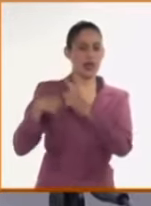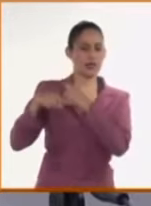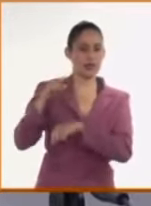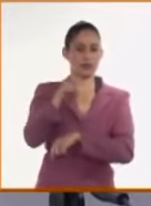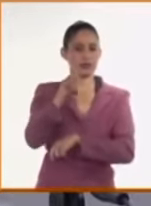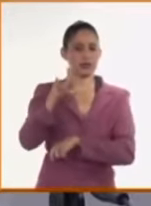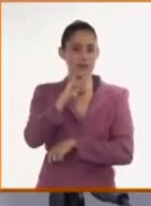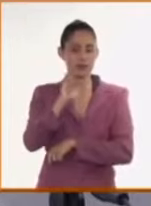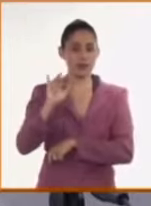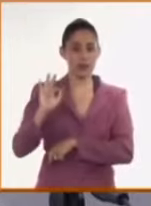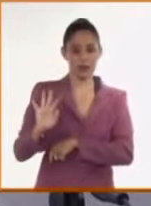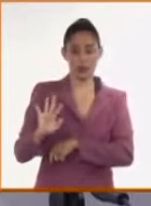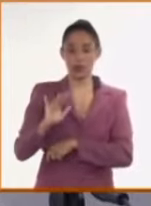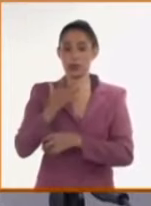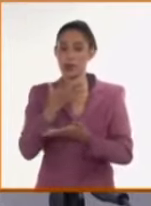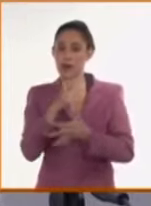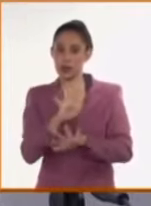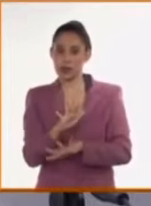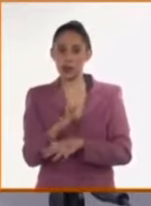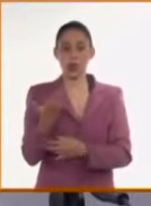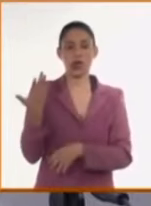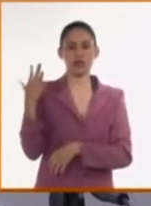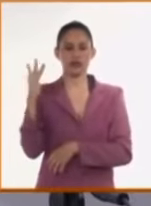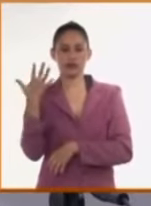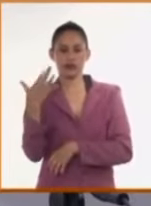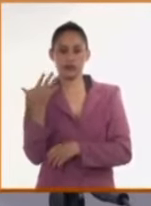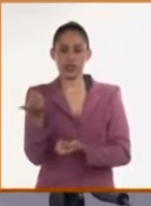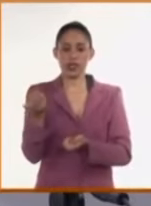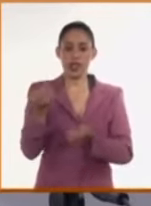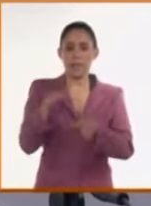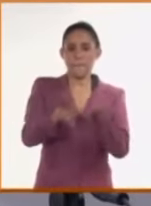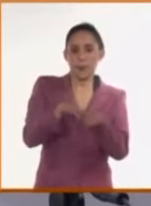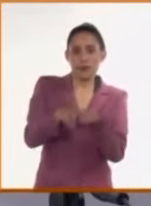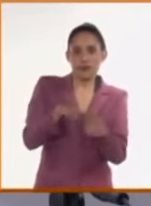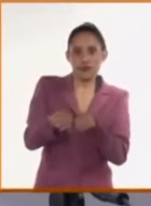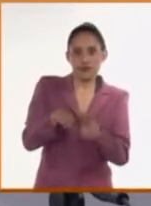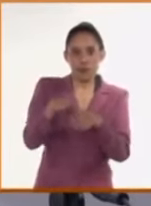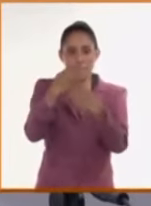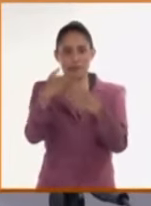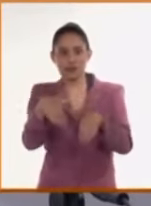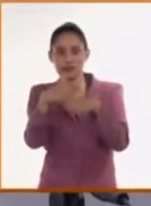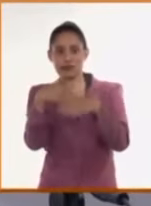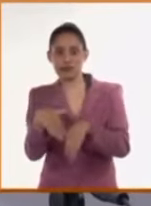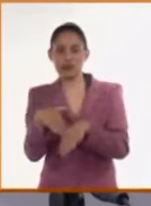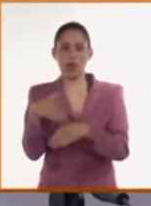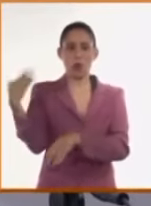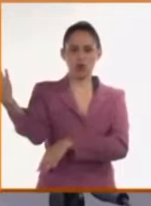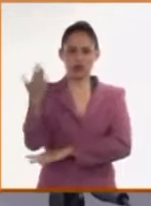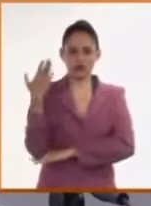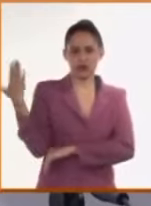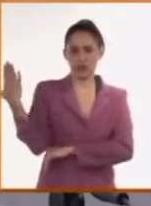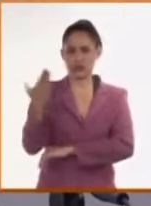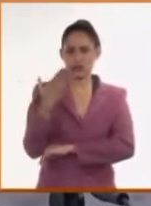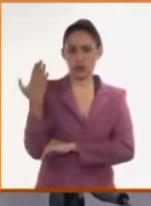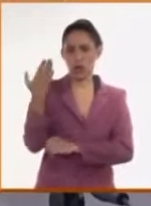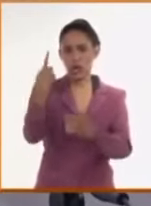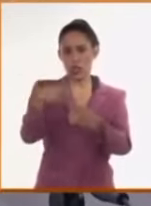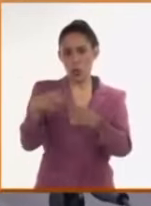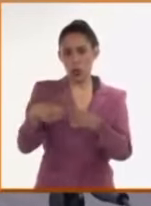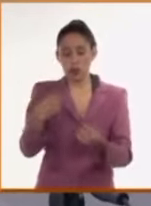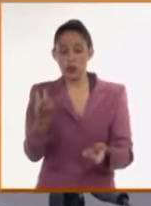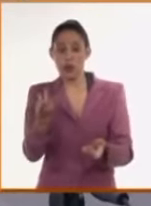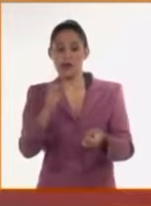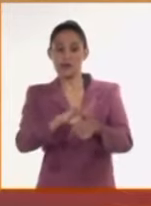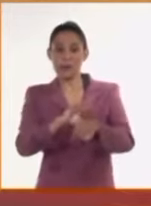ocupación extranjera, de terremotos, de huracanes. ¿Pandemia? En